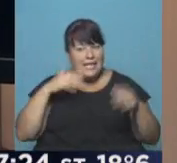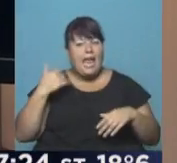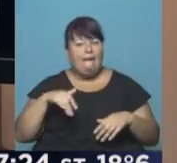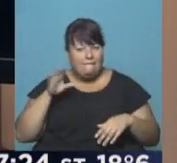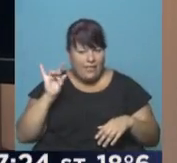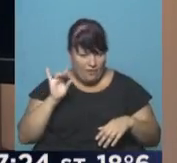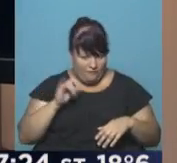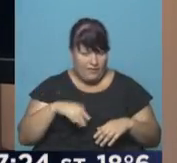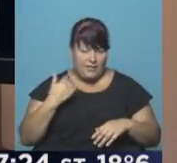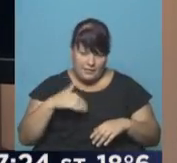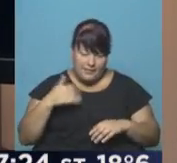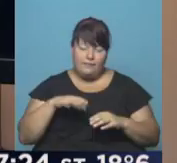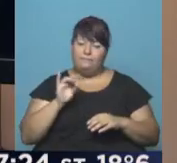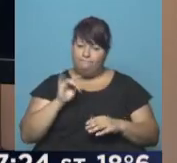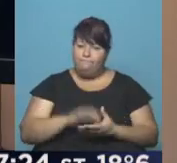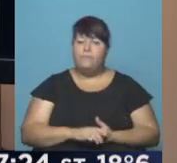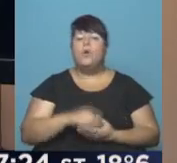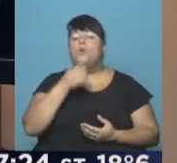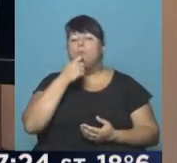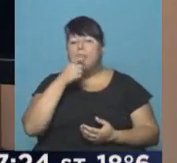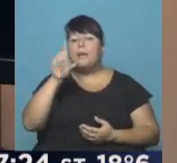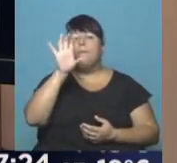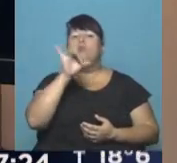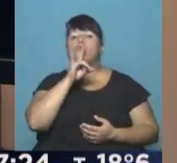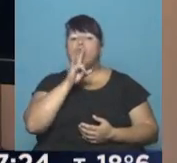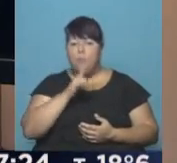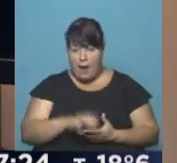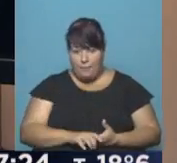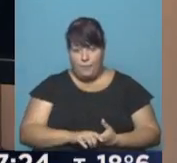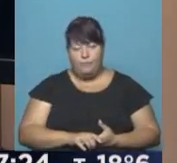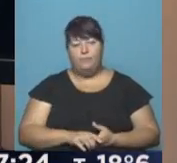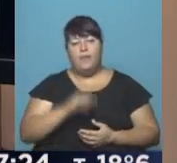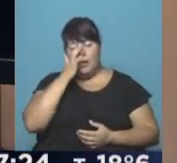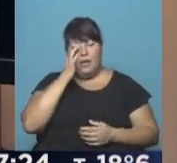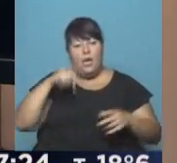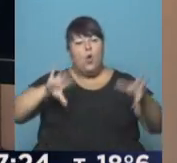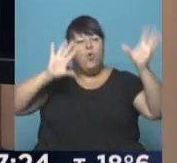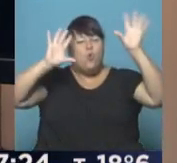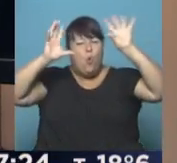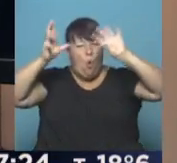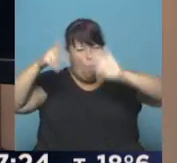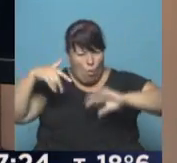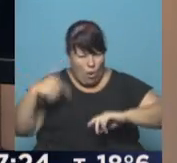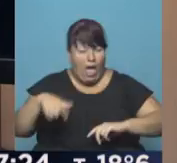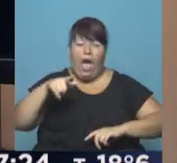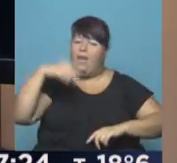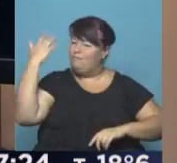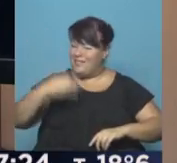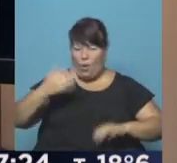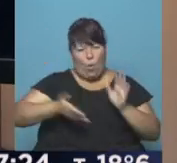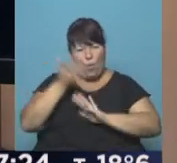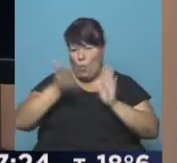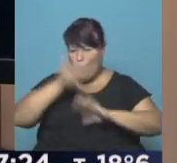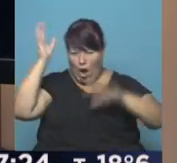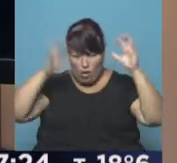muy comprometido, muy difícil. Por ejemplo, la provincia de Tucumán. Ahora el cielo está nubladísimo y es altísima la